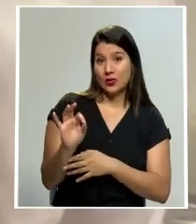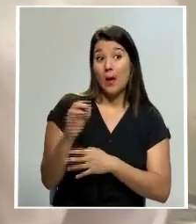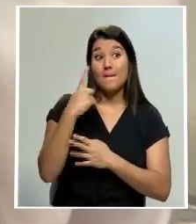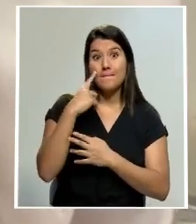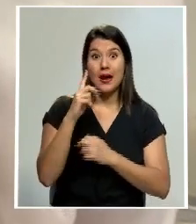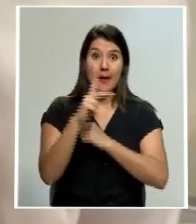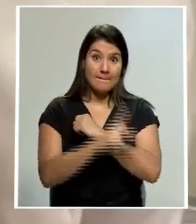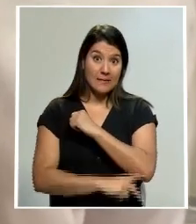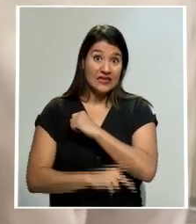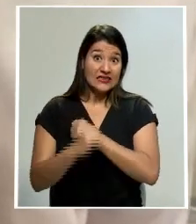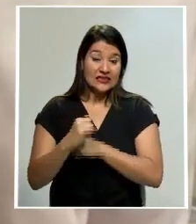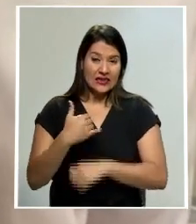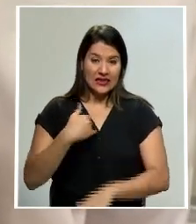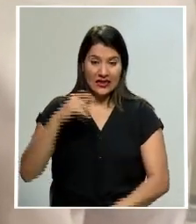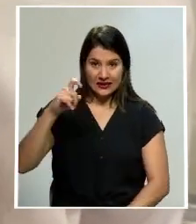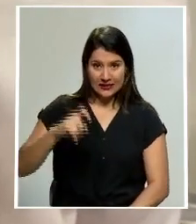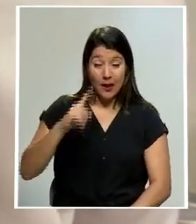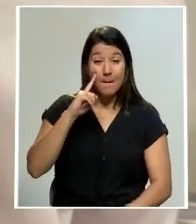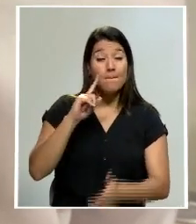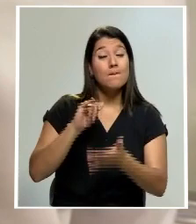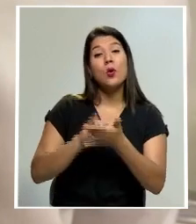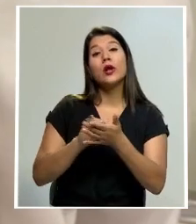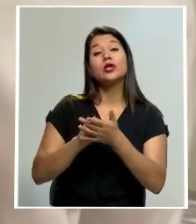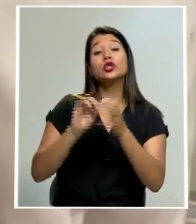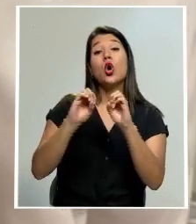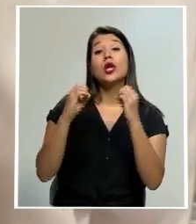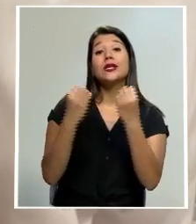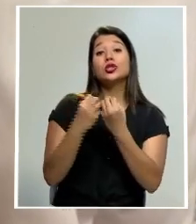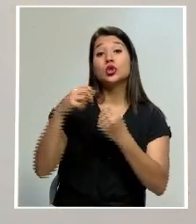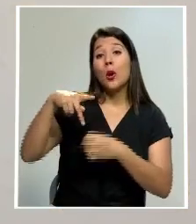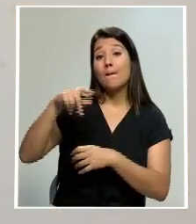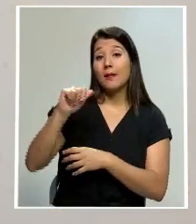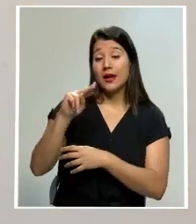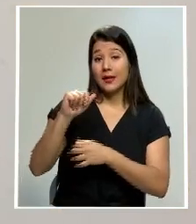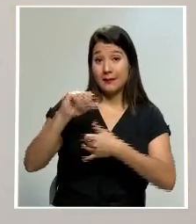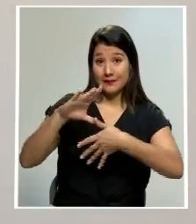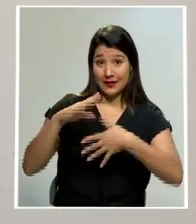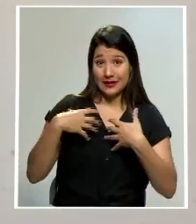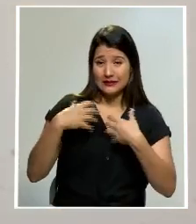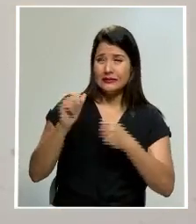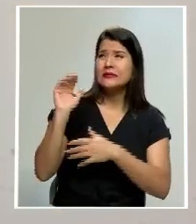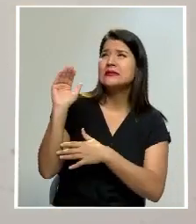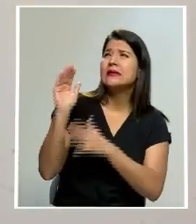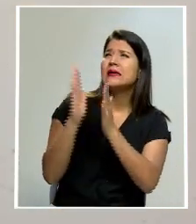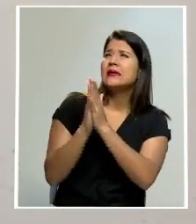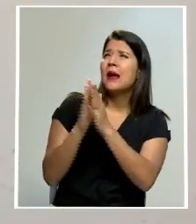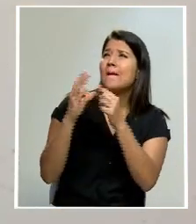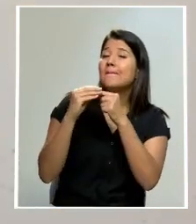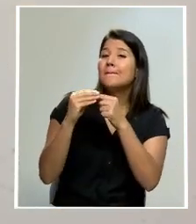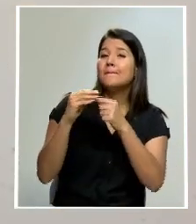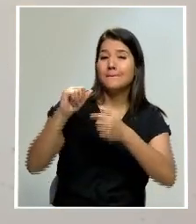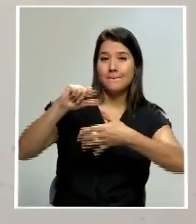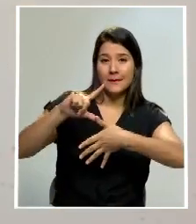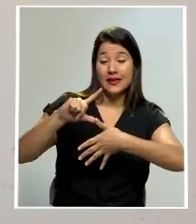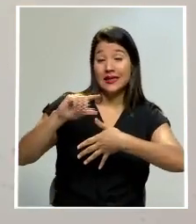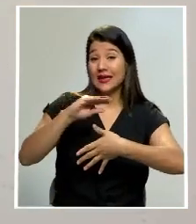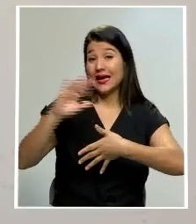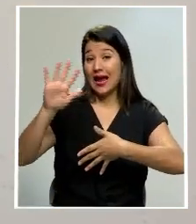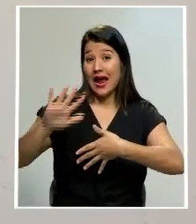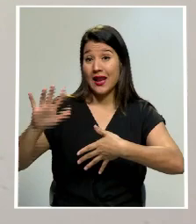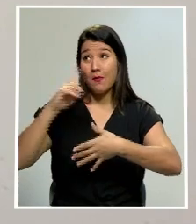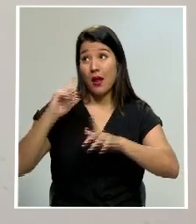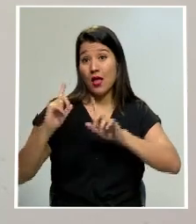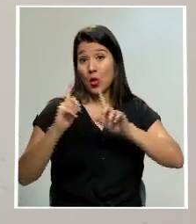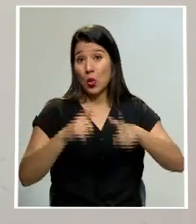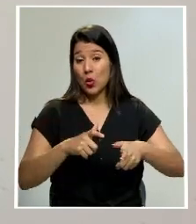requieran esto motivó a la organización panamericana de la salud a hacer el llamado para dar prioridad a américa latina y el caribe para la